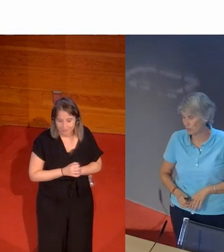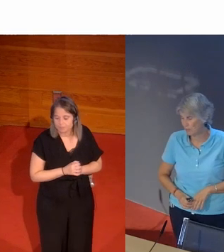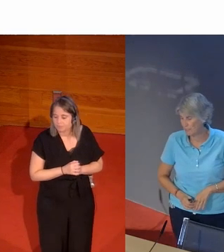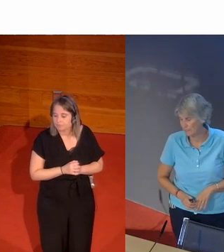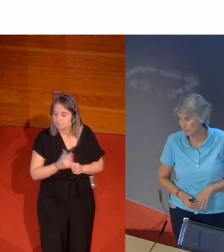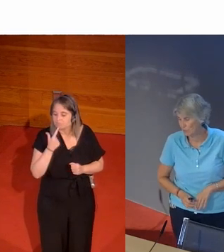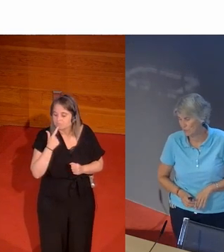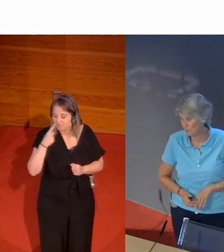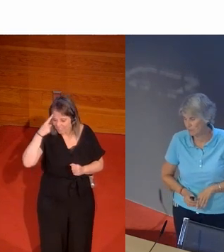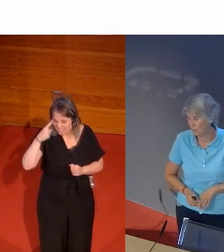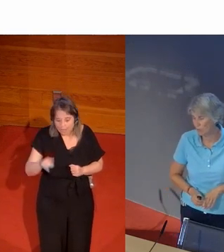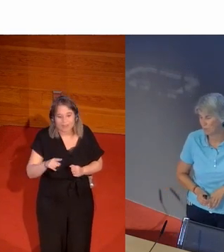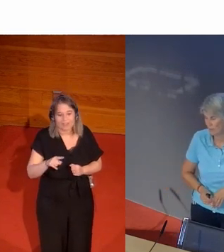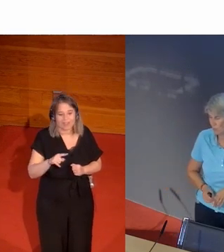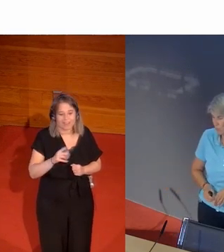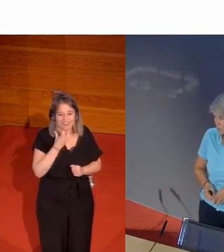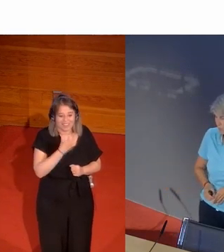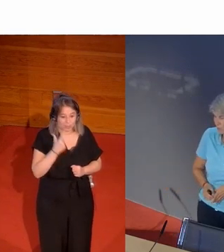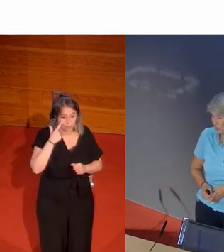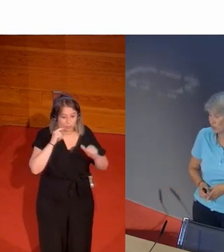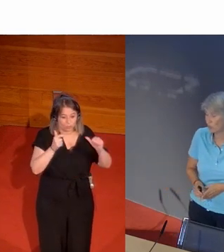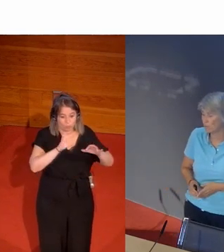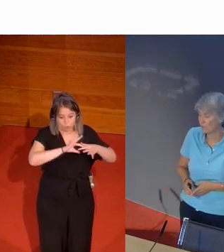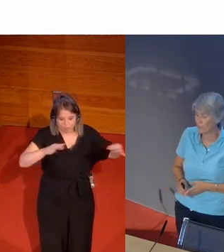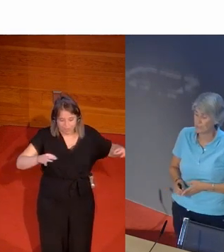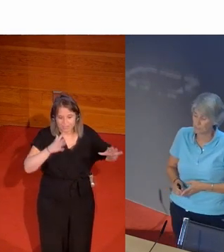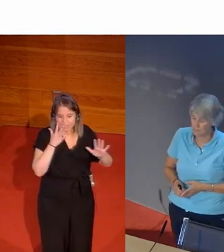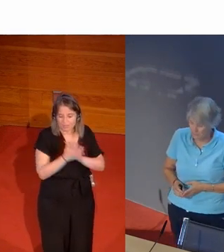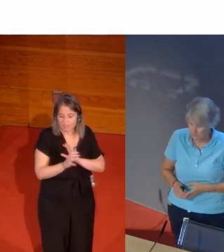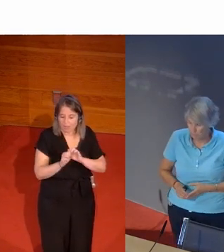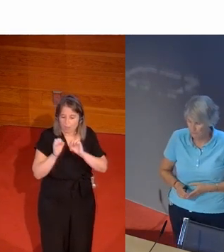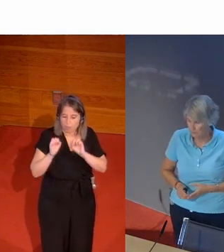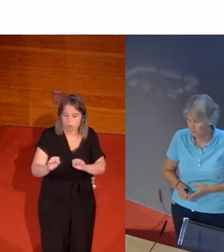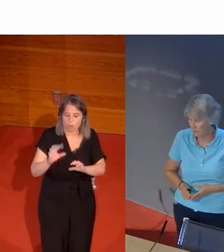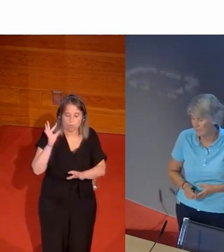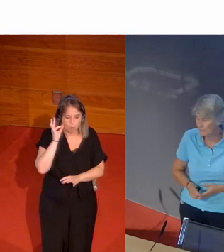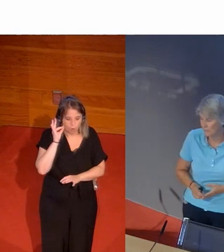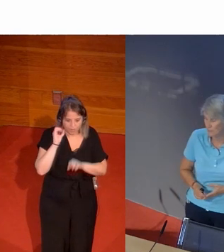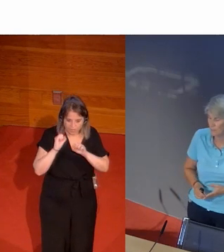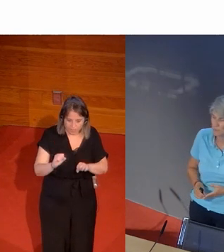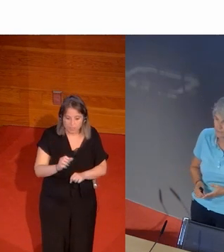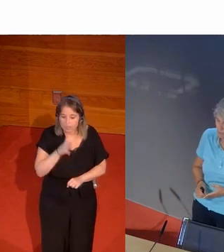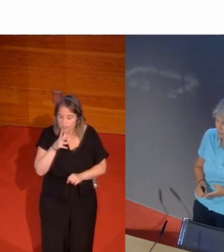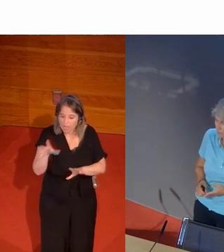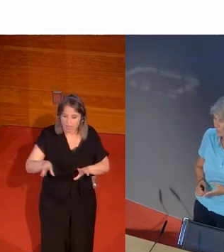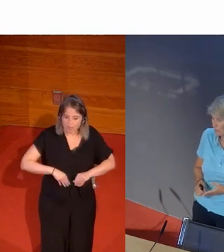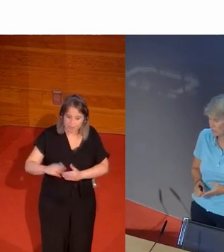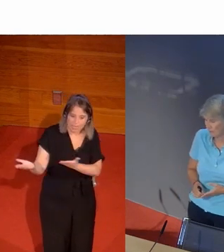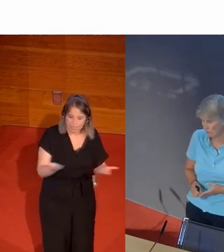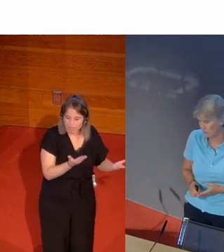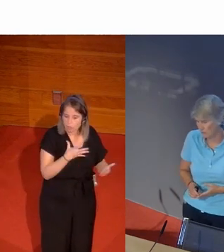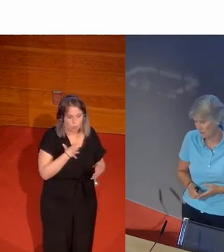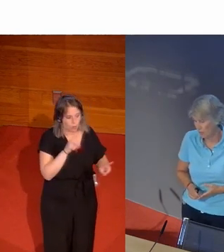Los griegos sabían exactamente lo que estaban haciendo cuando inventaron los Juegos Olímpicos. No solo impidieron a las damiselas competir sino que ni siquiera las admitían como